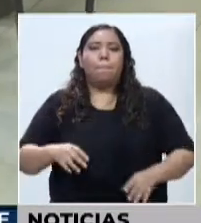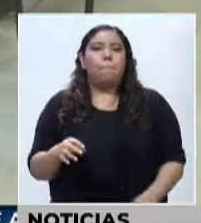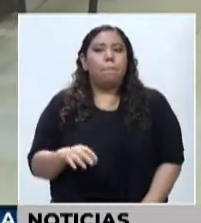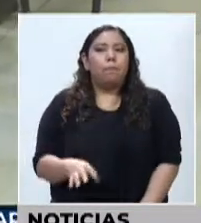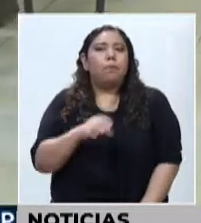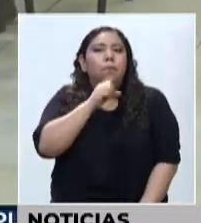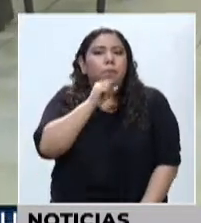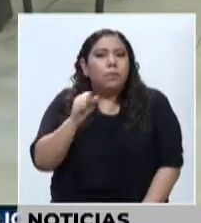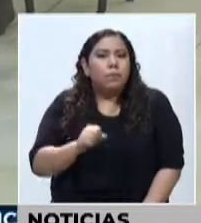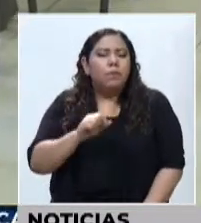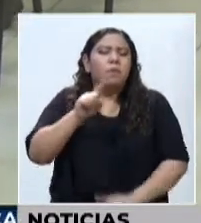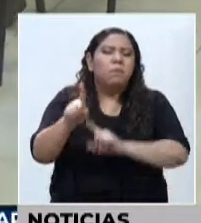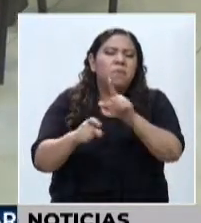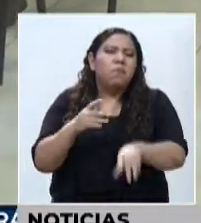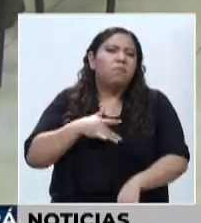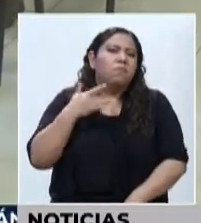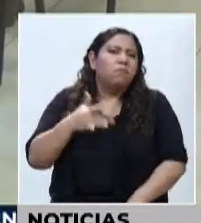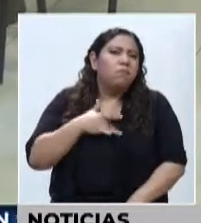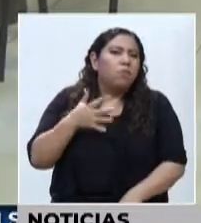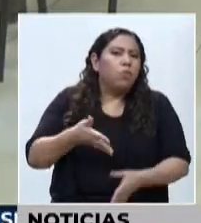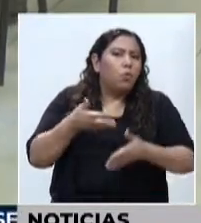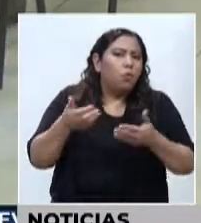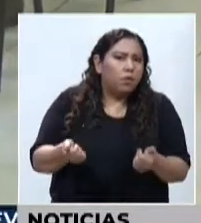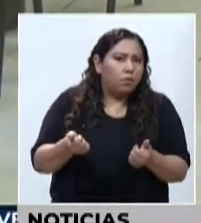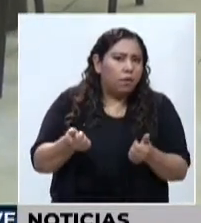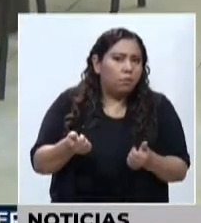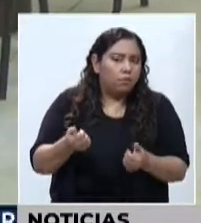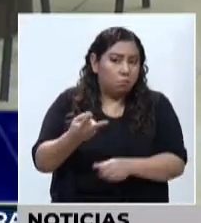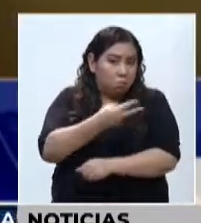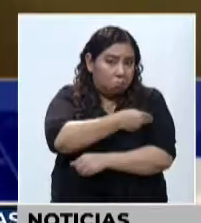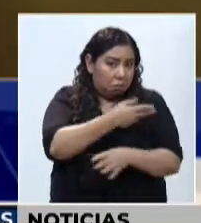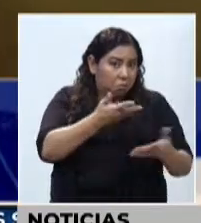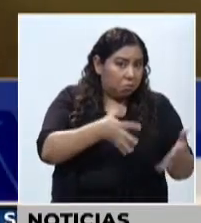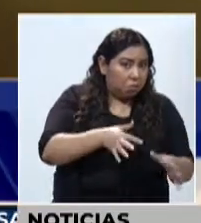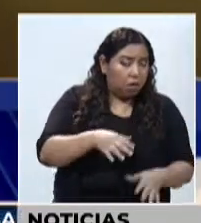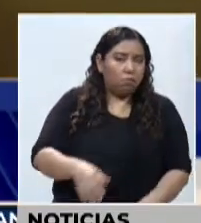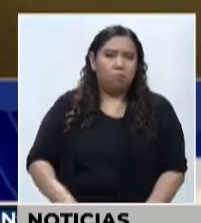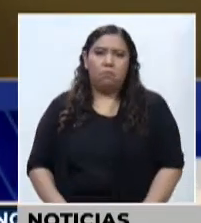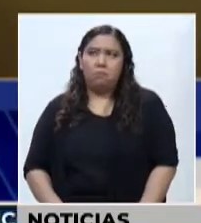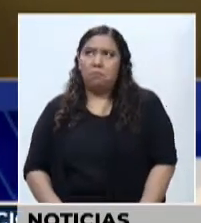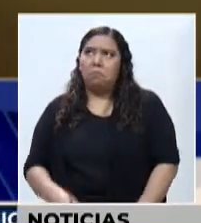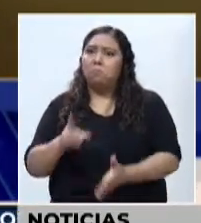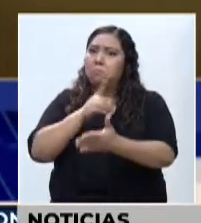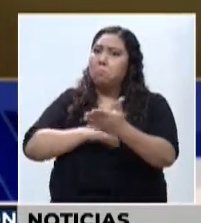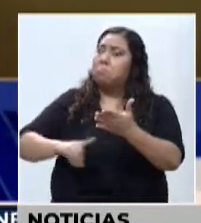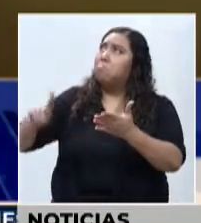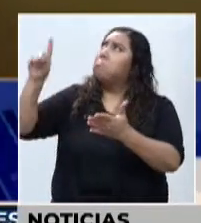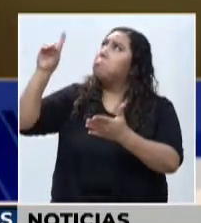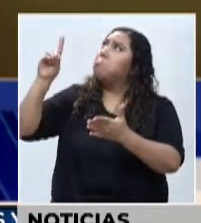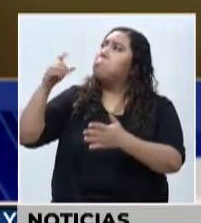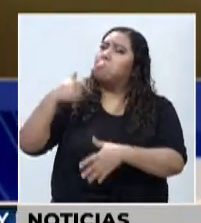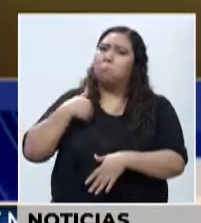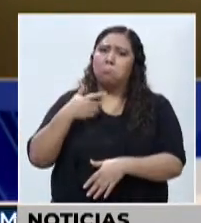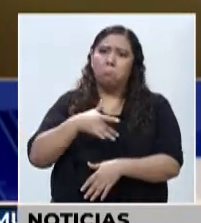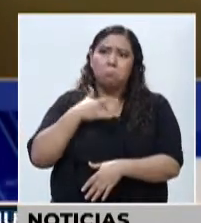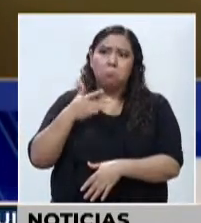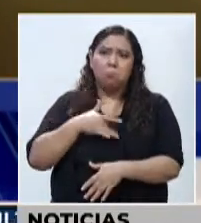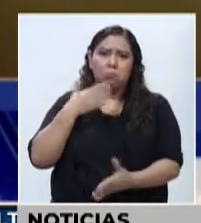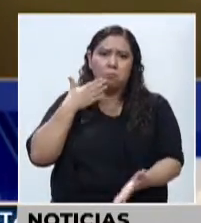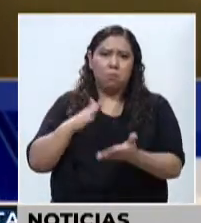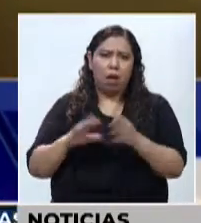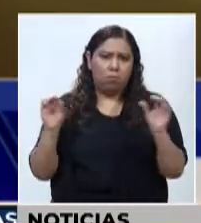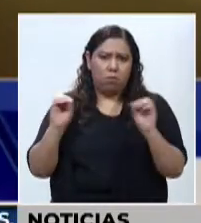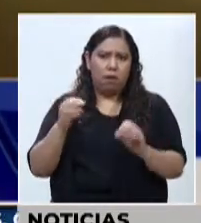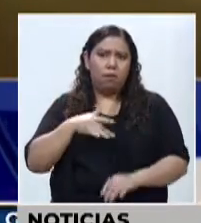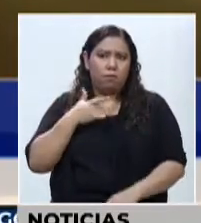nos cuentan si sintieron síntomas o no después de ser vacunadas. Gracias a Dios, bien, bien. Y con el